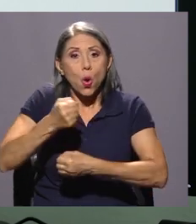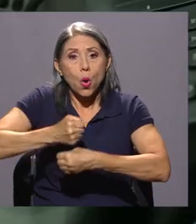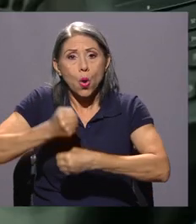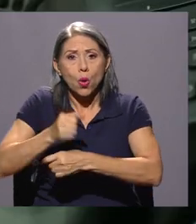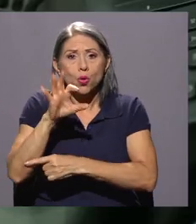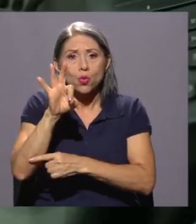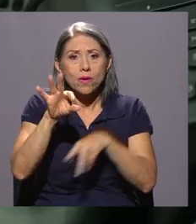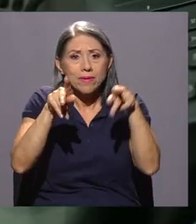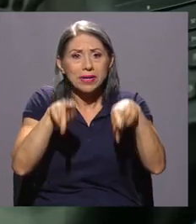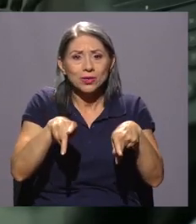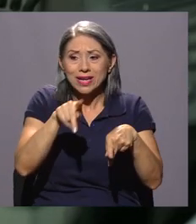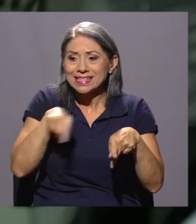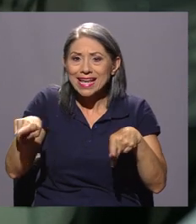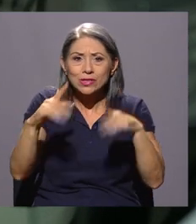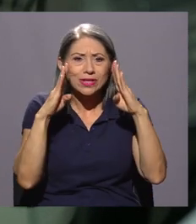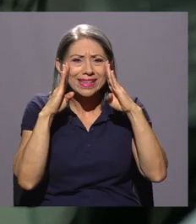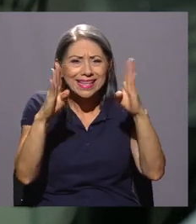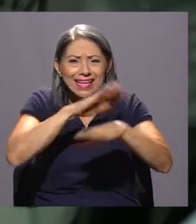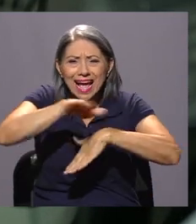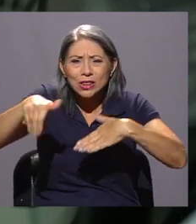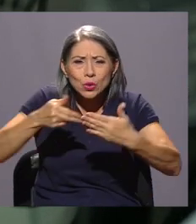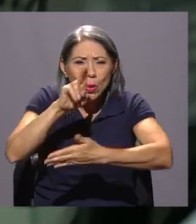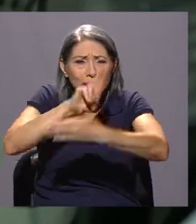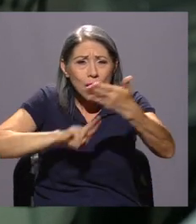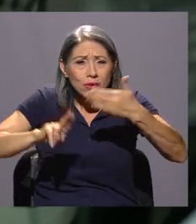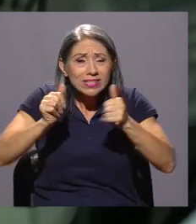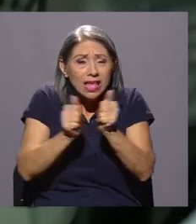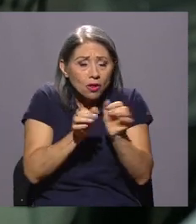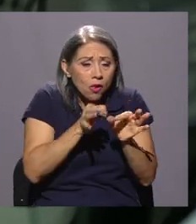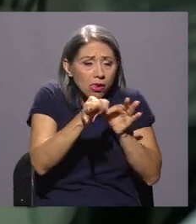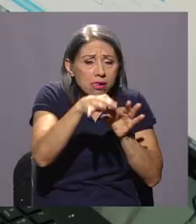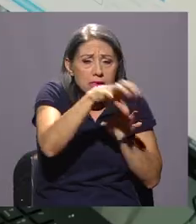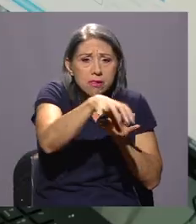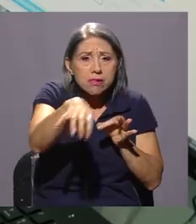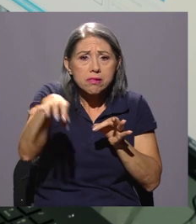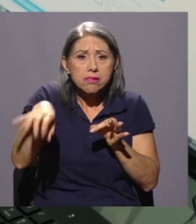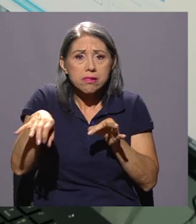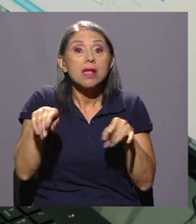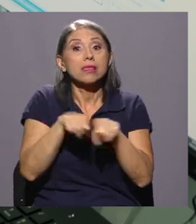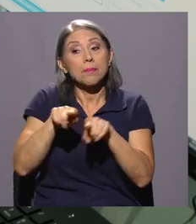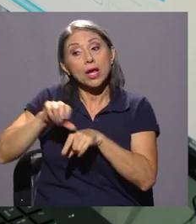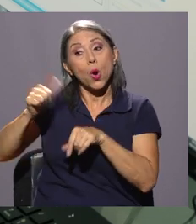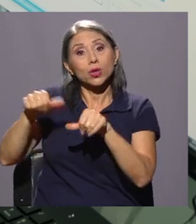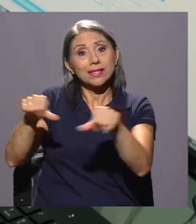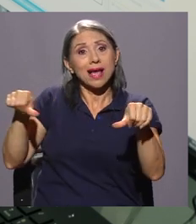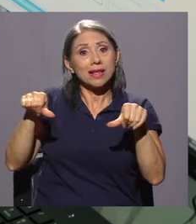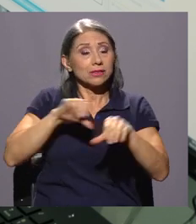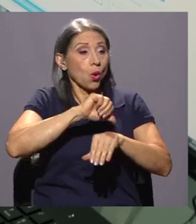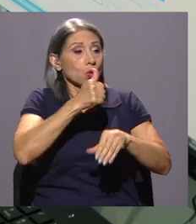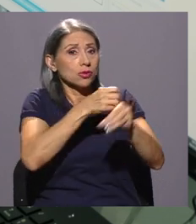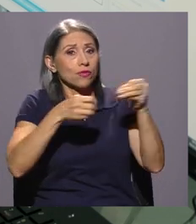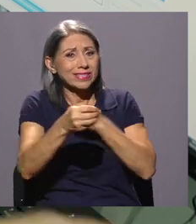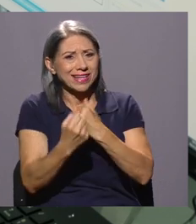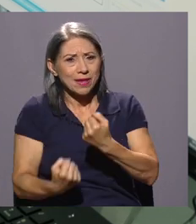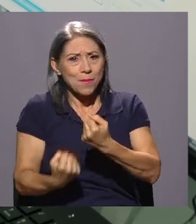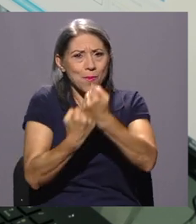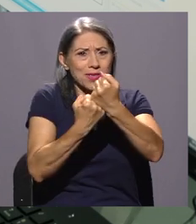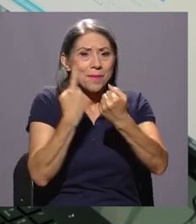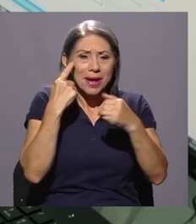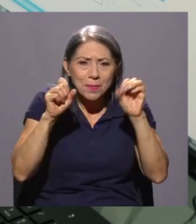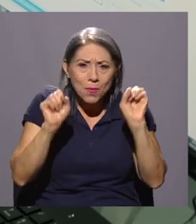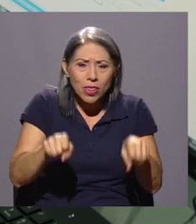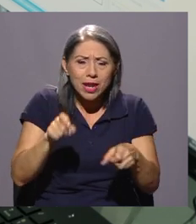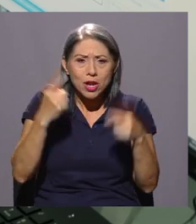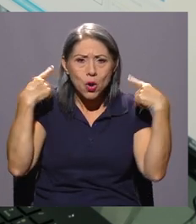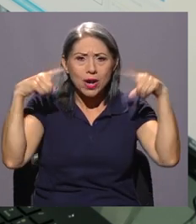personas, quienes se encargan de atender a toda la universidad y sus sedes. No obstante, también reciben apoyo de otras áreas y oficinas vitales para llevar a